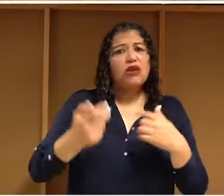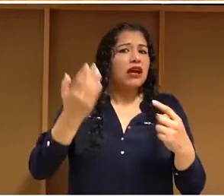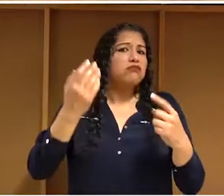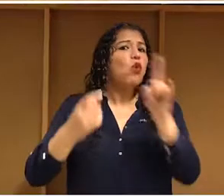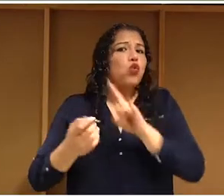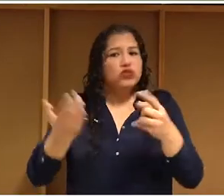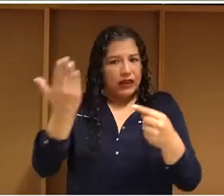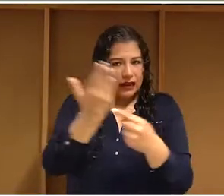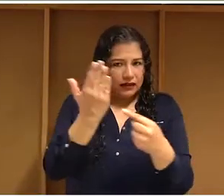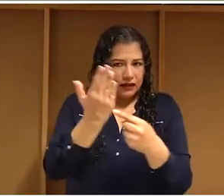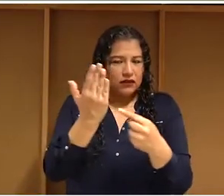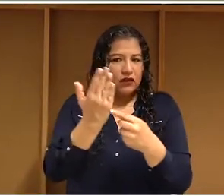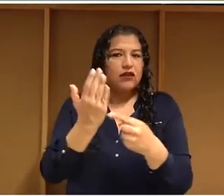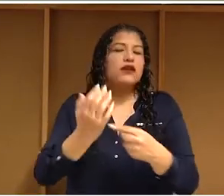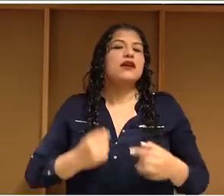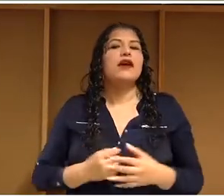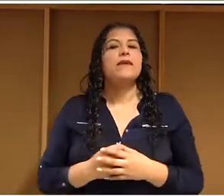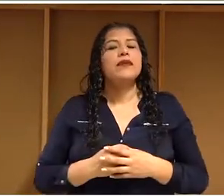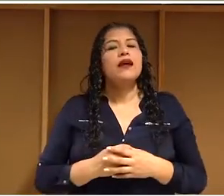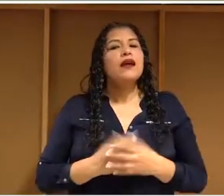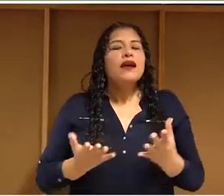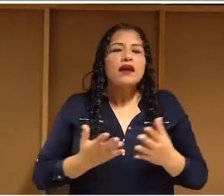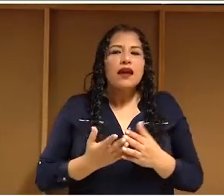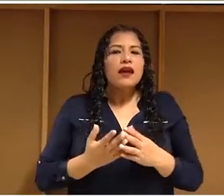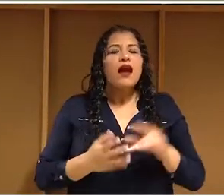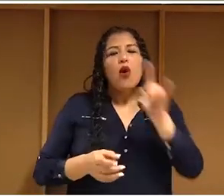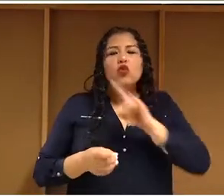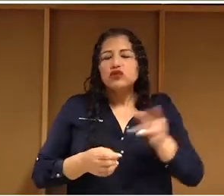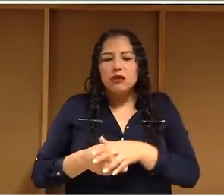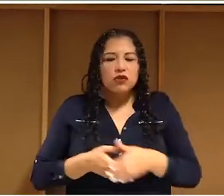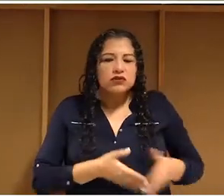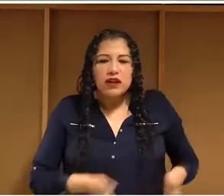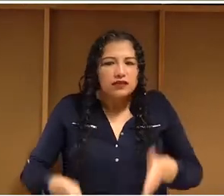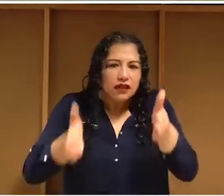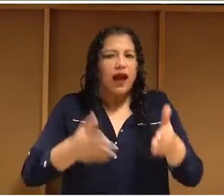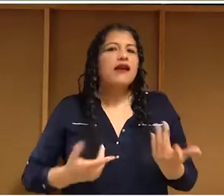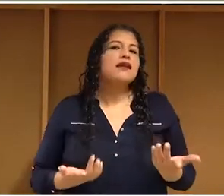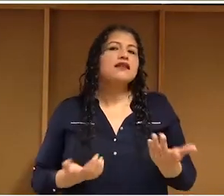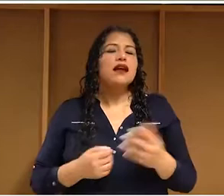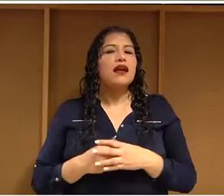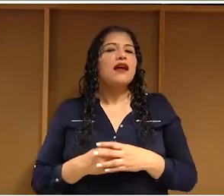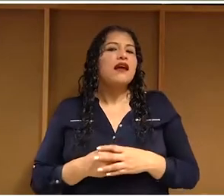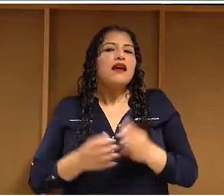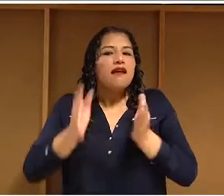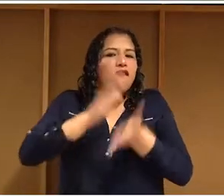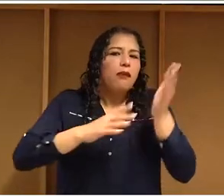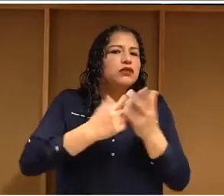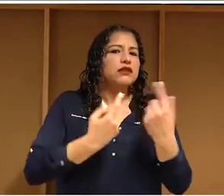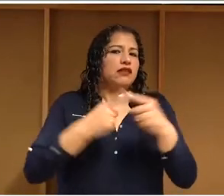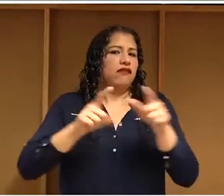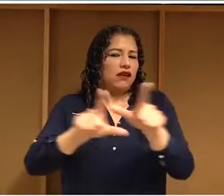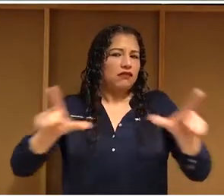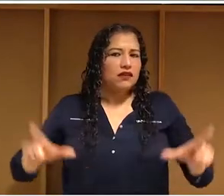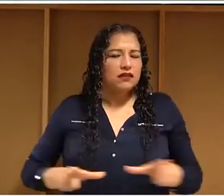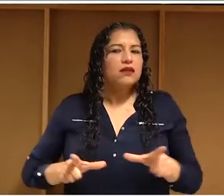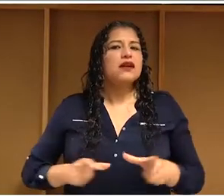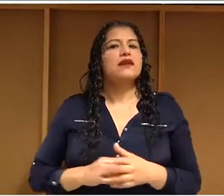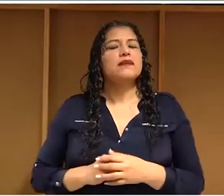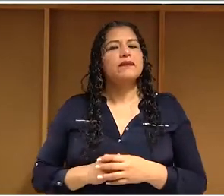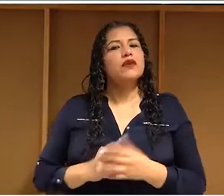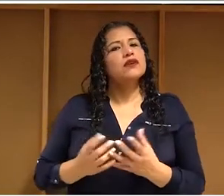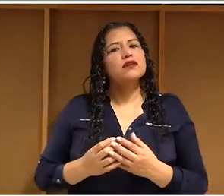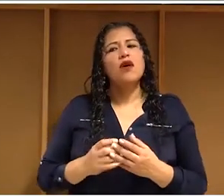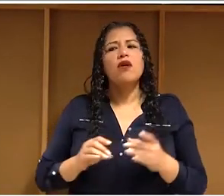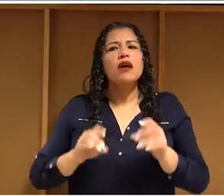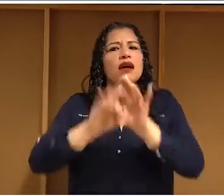construimos este tejido, construimos las calles, construimos los espacios públicos y privados. Finalmente, lo